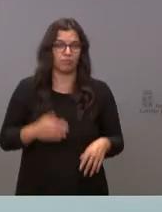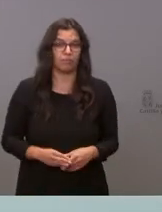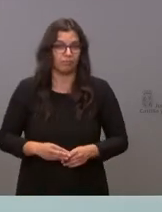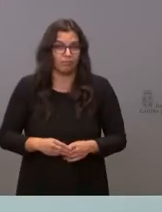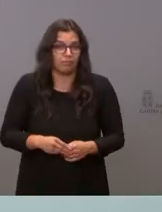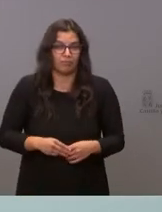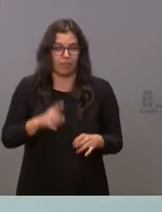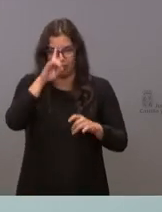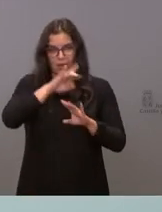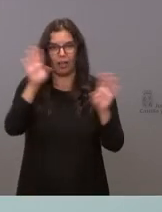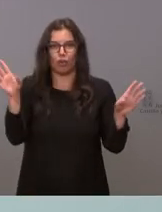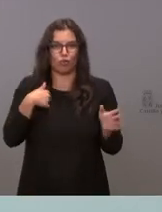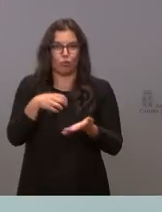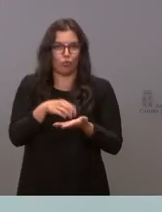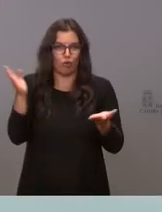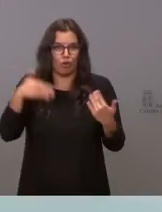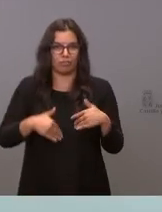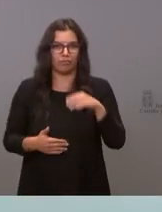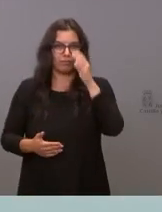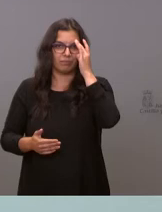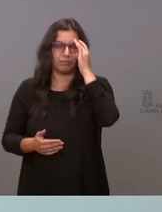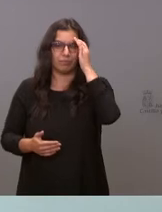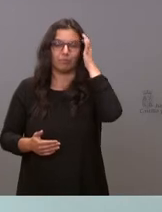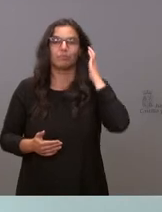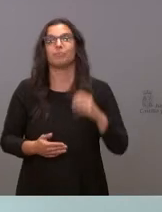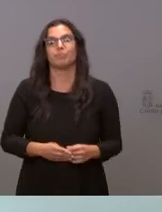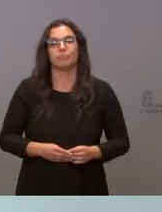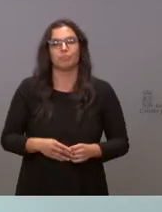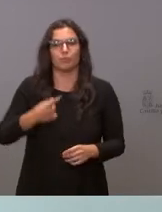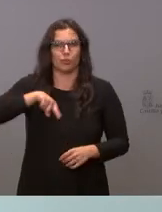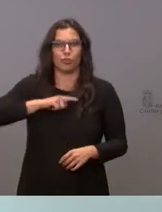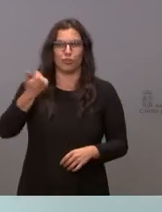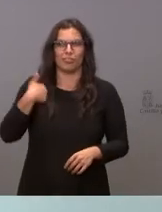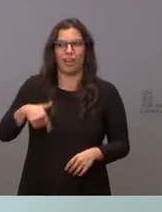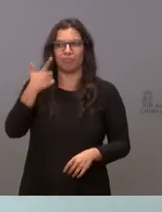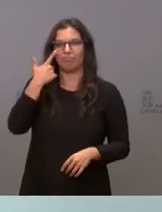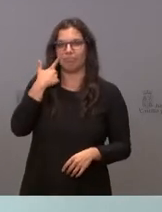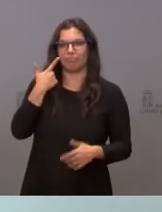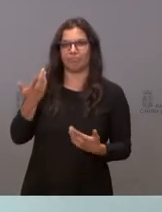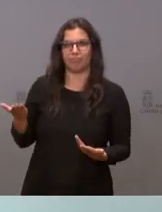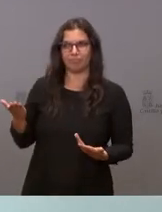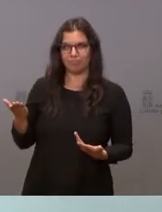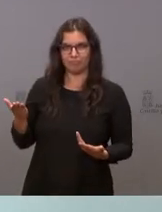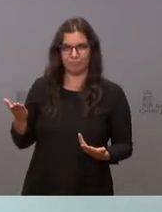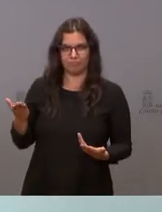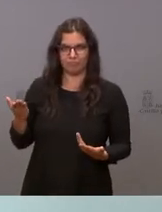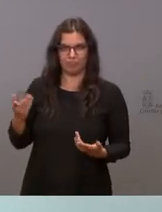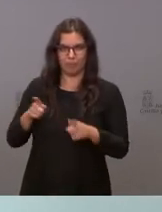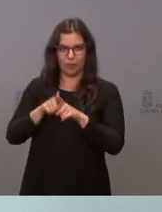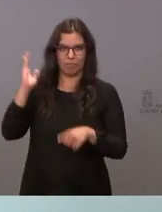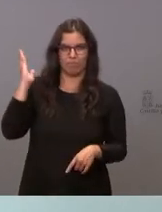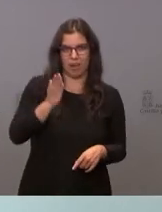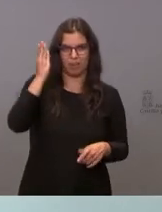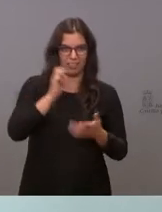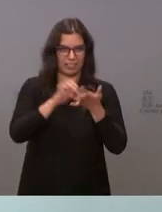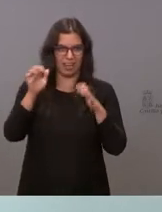Eso, desde luego, yo no tengo ninguna duda. Hemos tenido la oportunidad de ver cómo se ha tratado de manera perjudicial